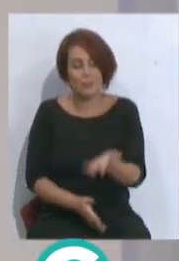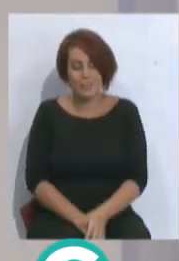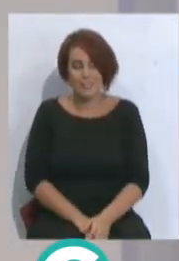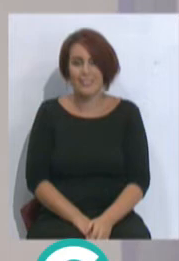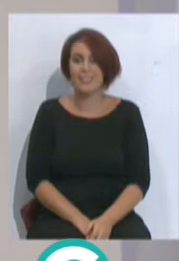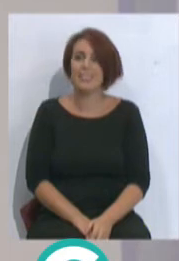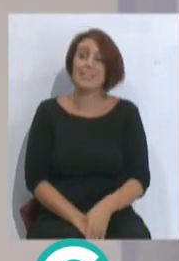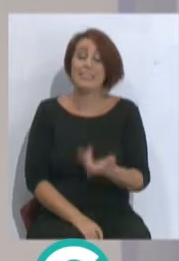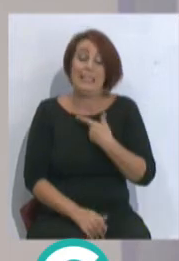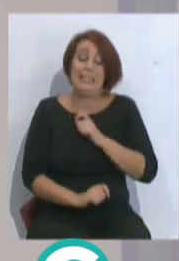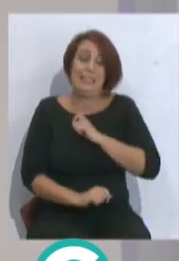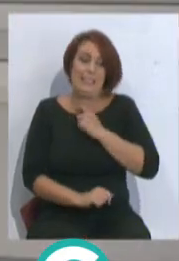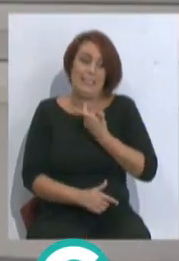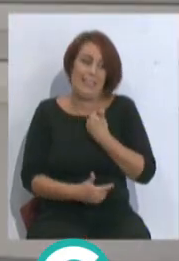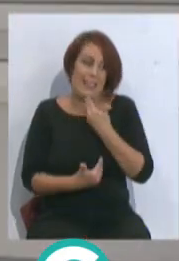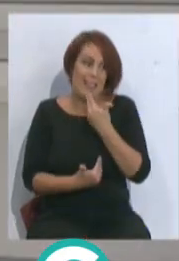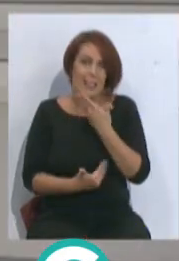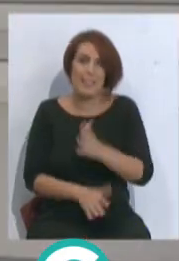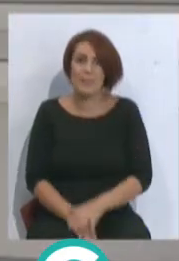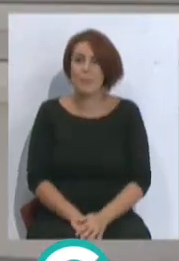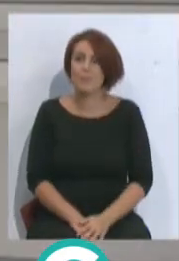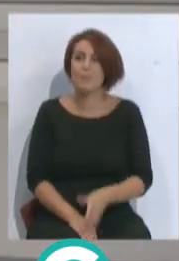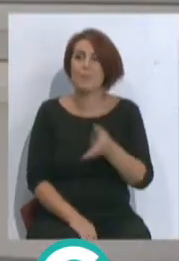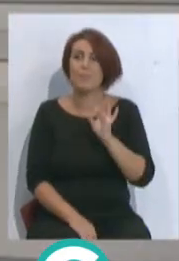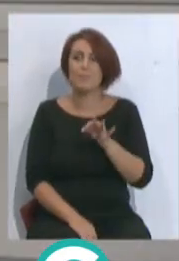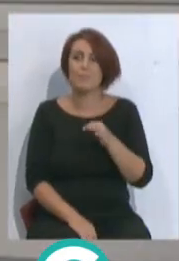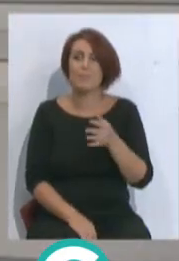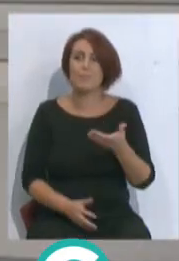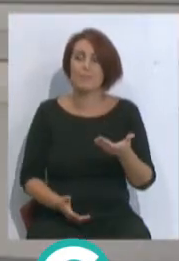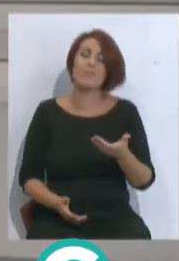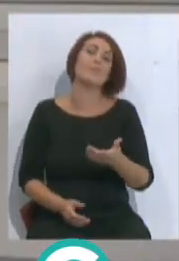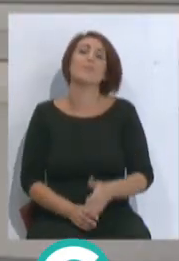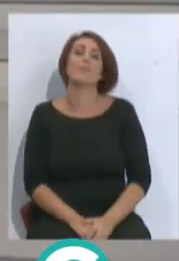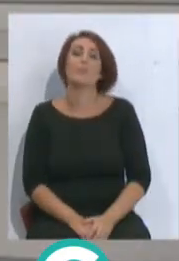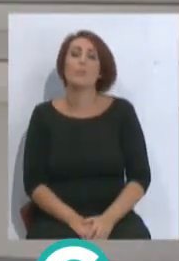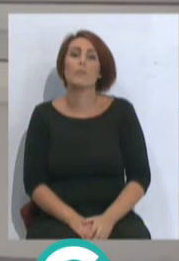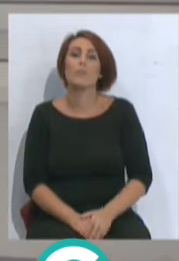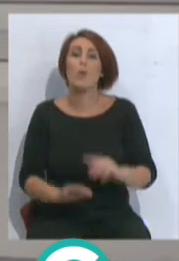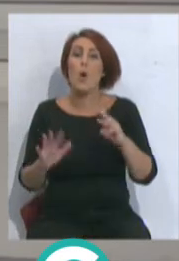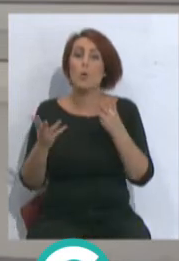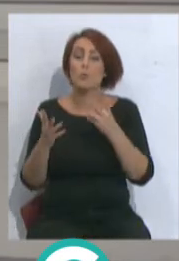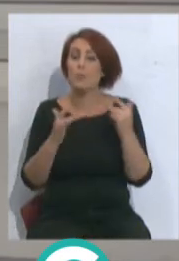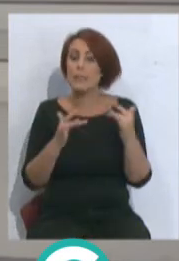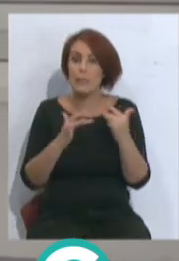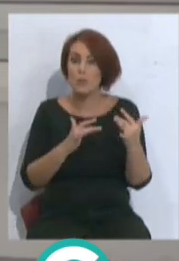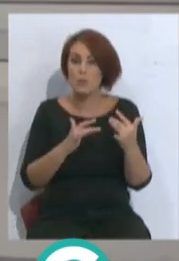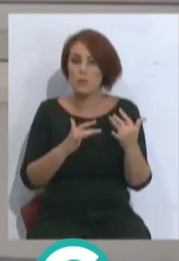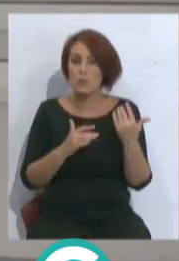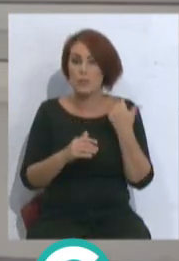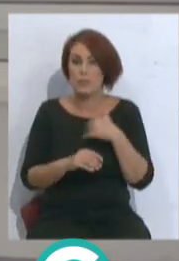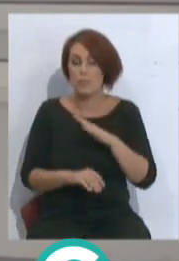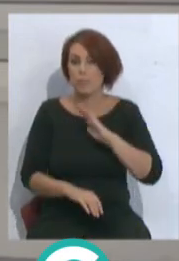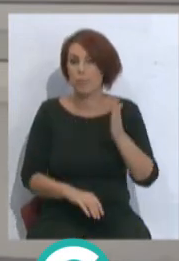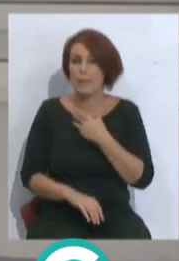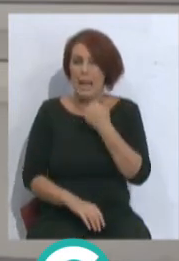La verdad que, vamos a ver, ocho partidos, ya pasa